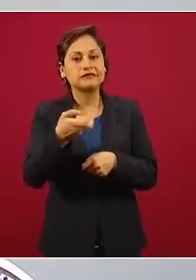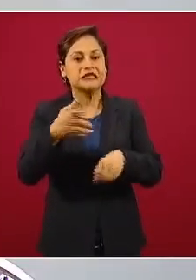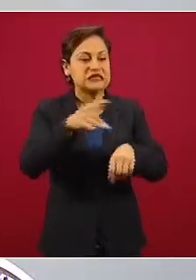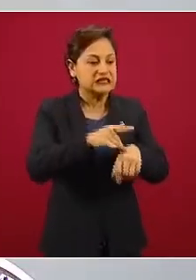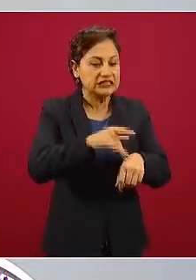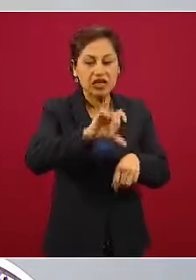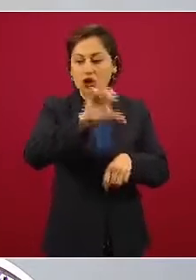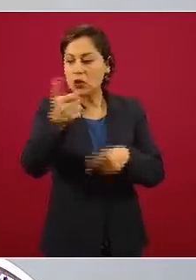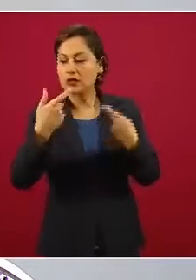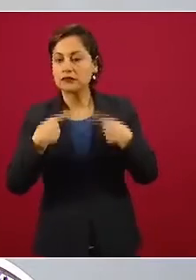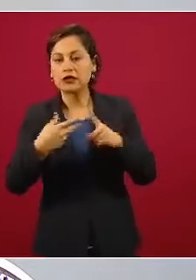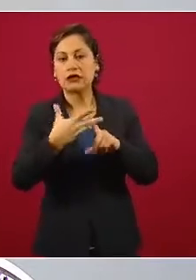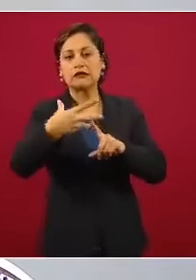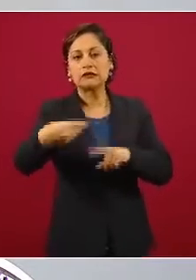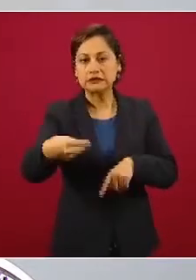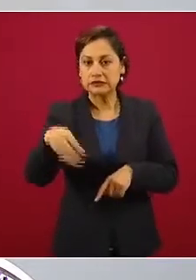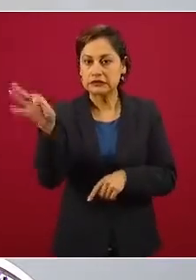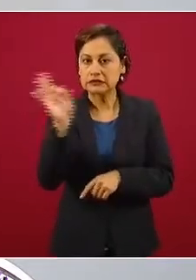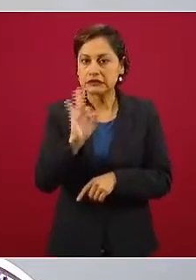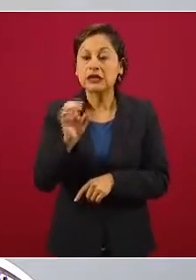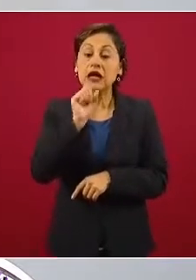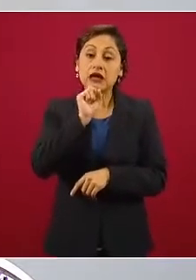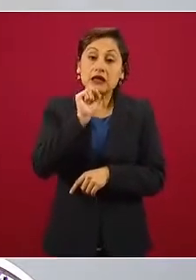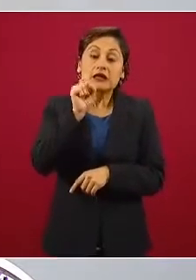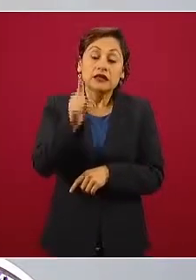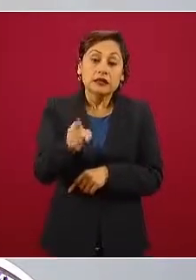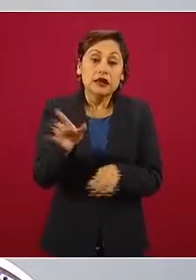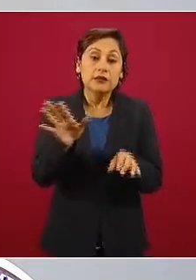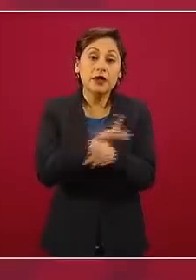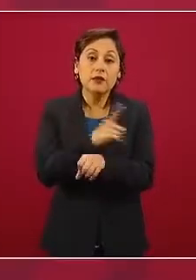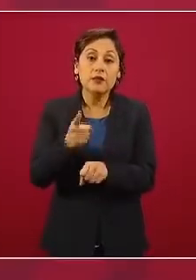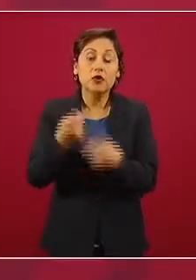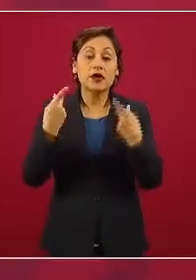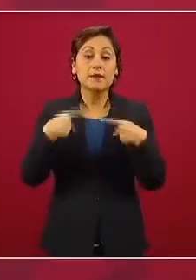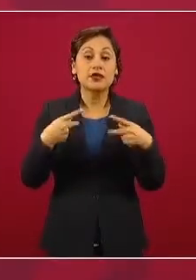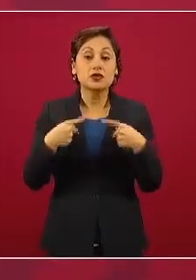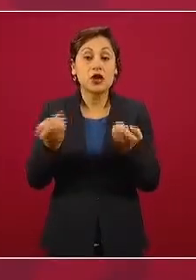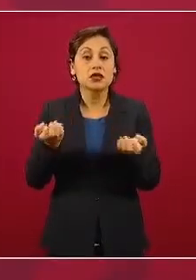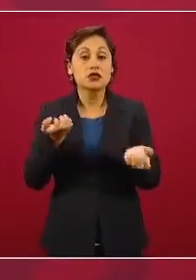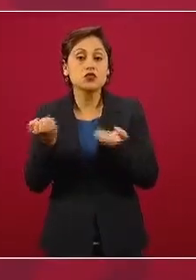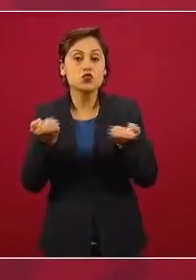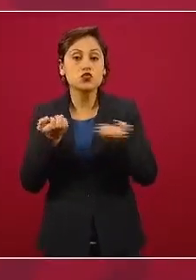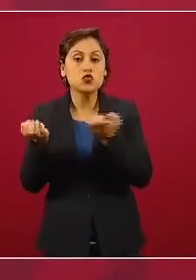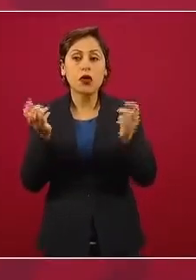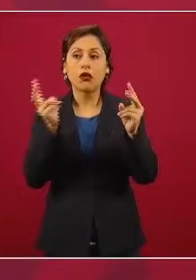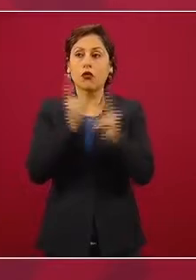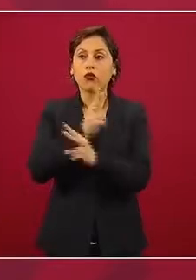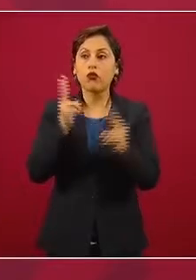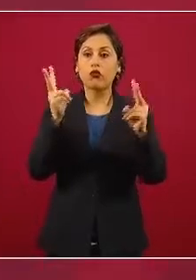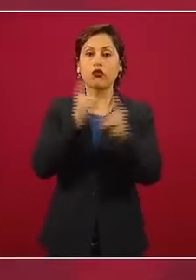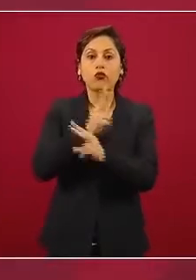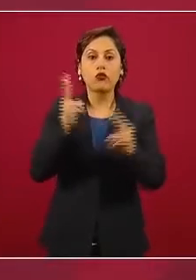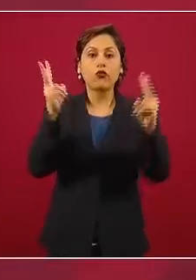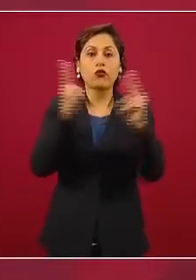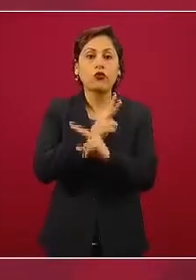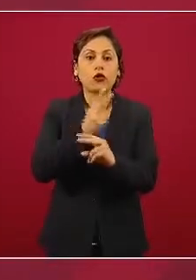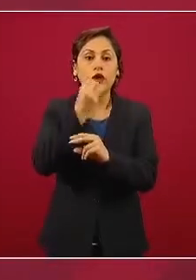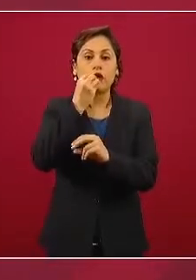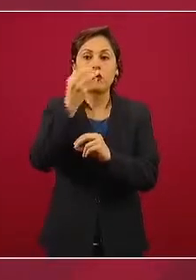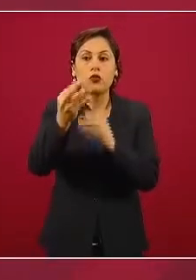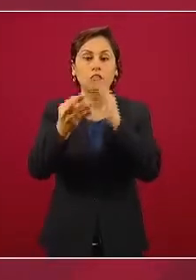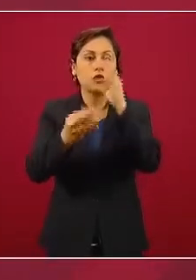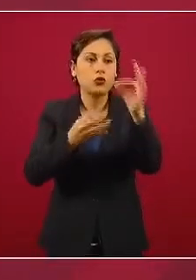condición fisiológica, que es la respiración acelerada, que obviamente llevaría a una mayor probabilidad de